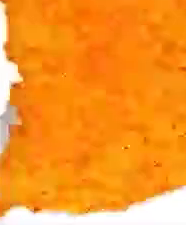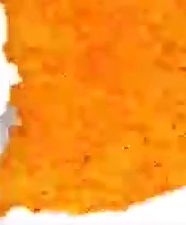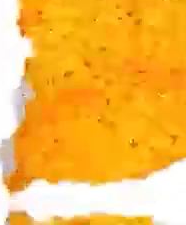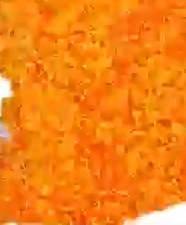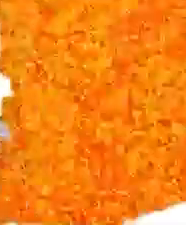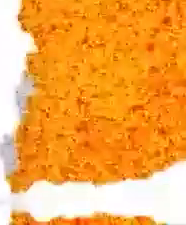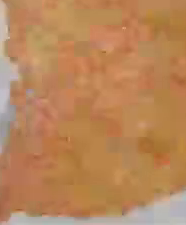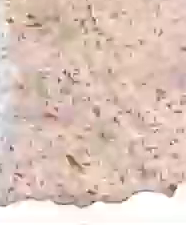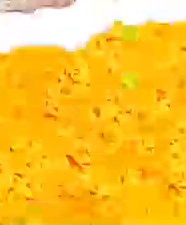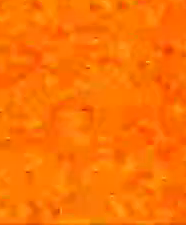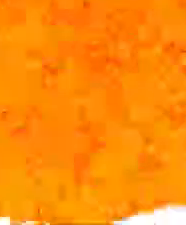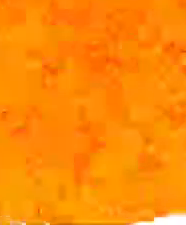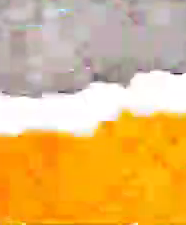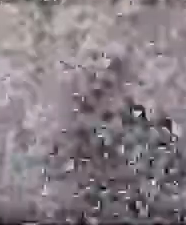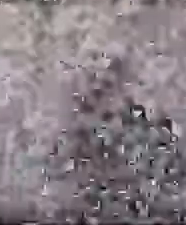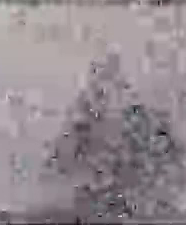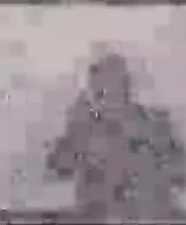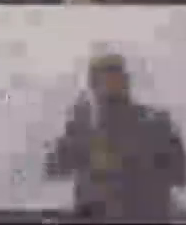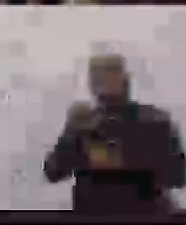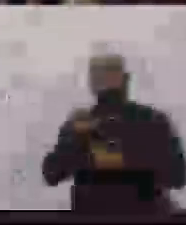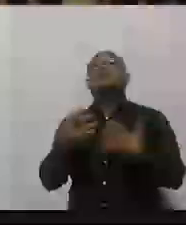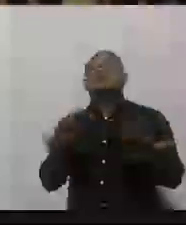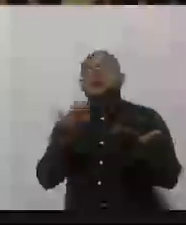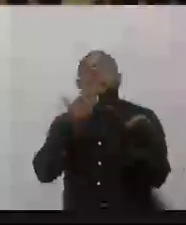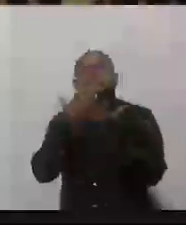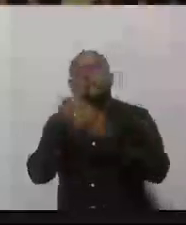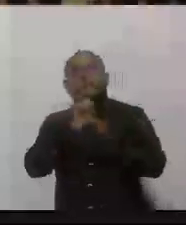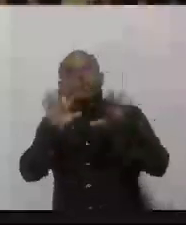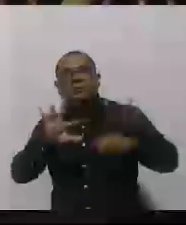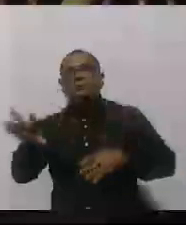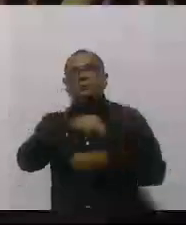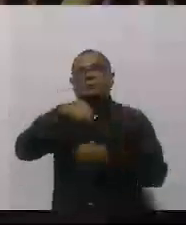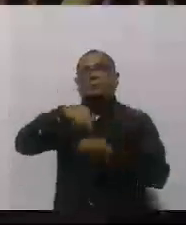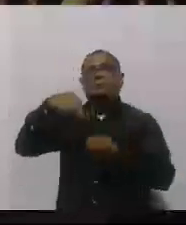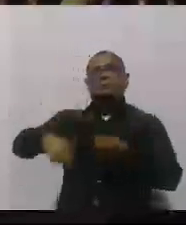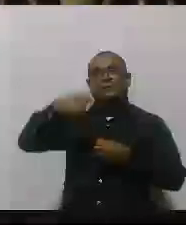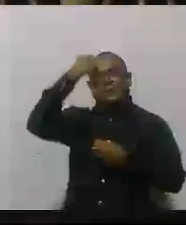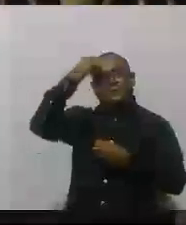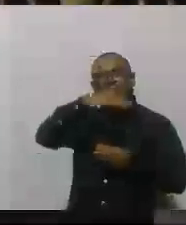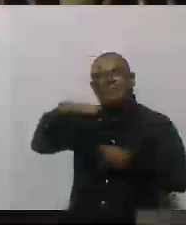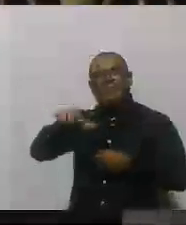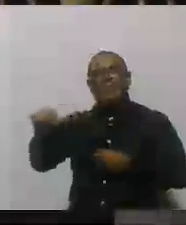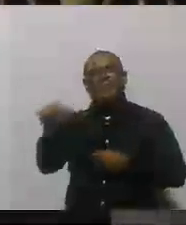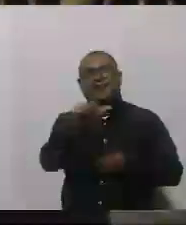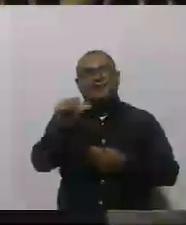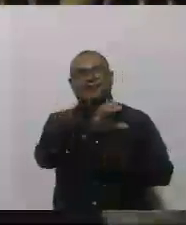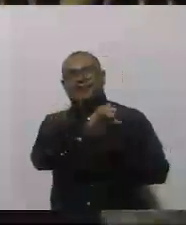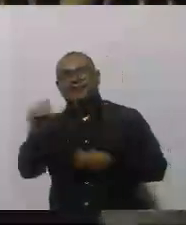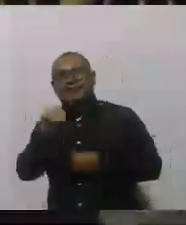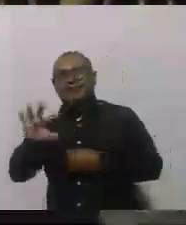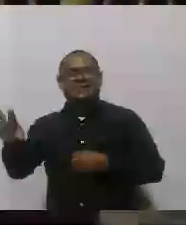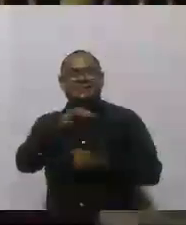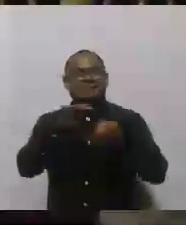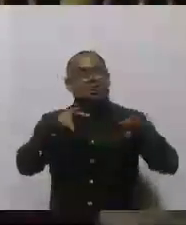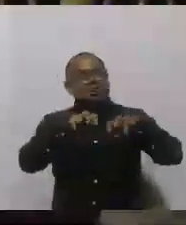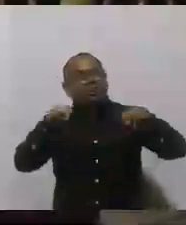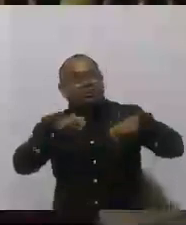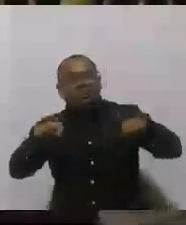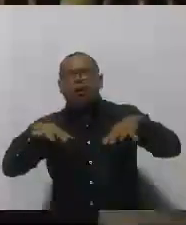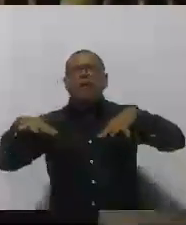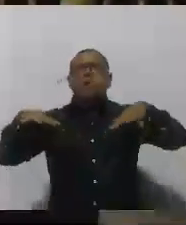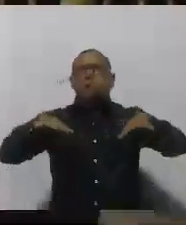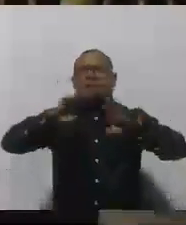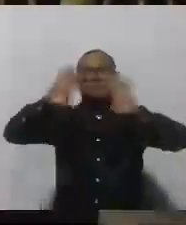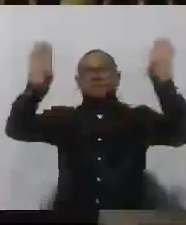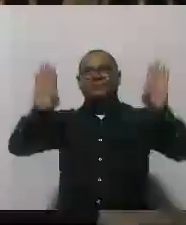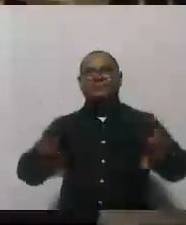Música Cartageneros y cartageneras presentes aquí en el Teatro Adolfo Mejía y también